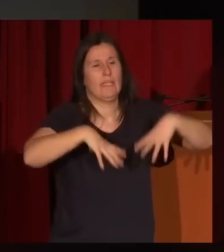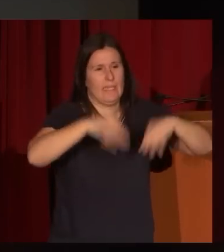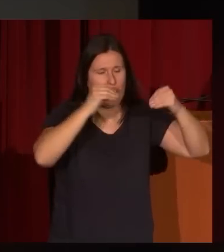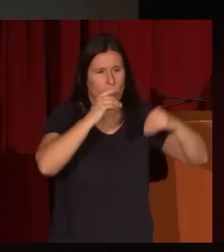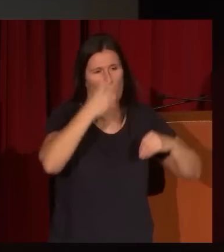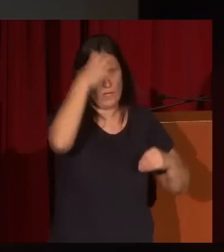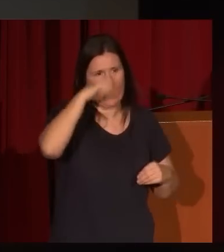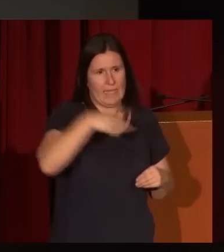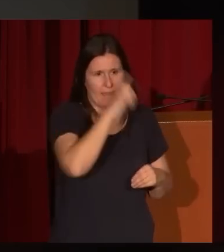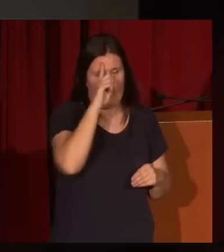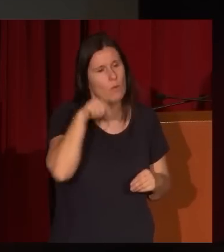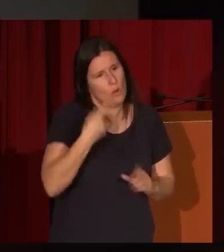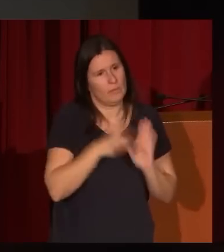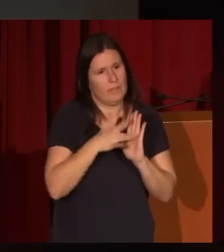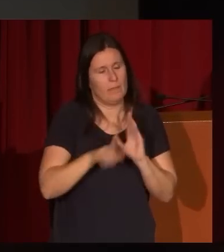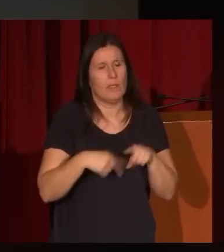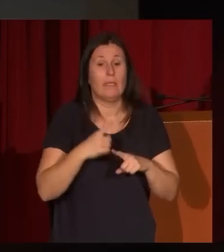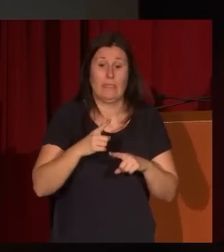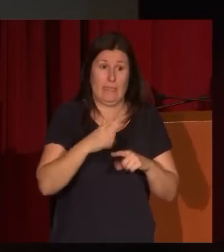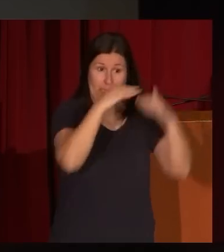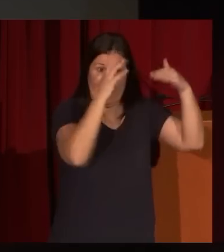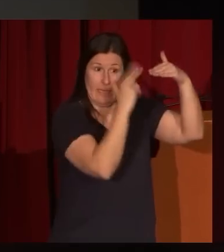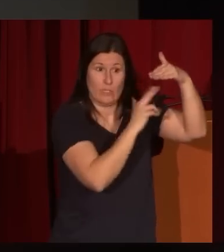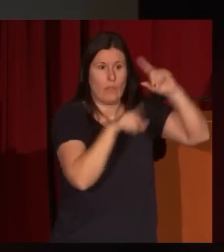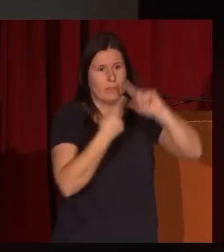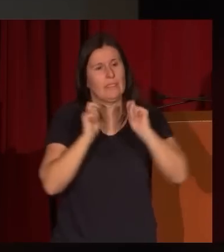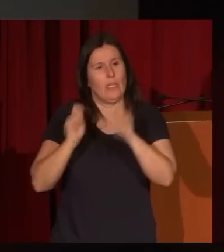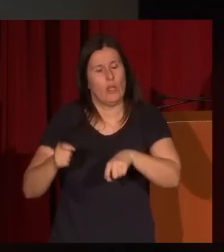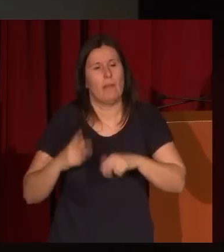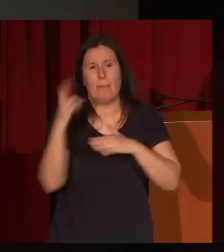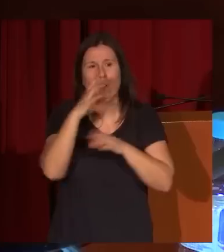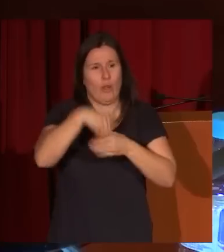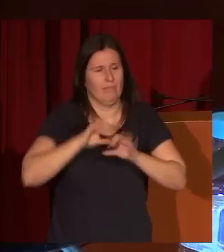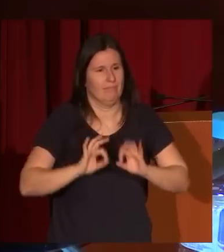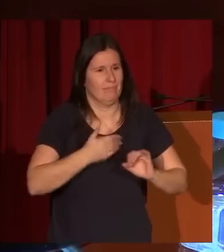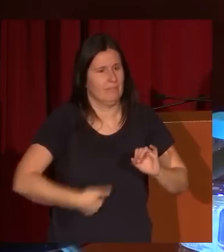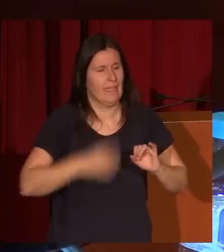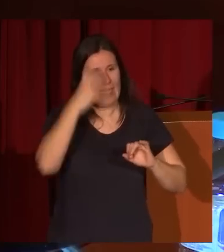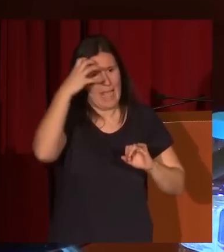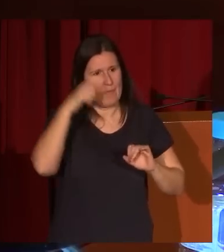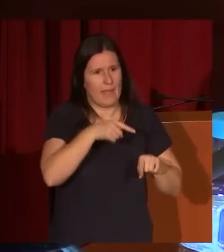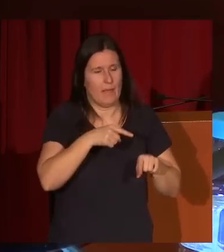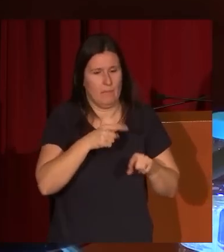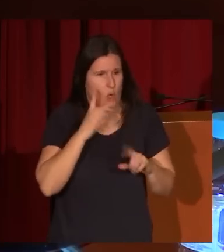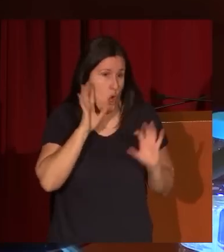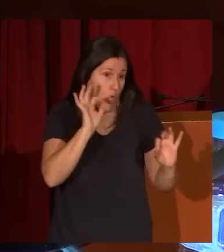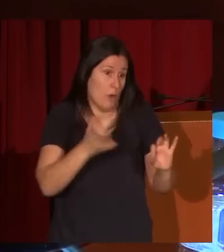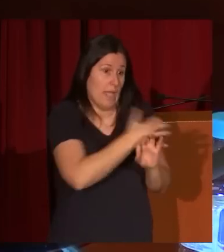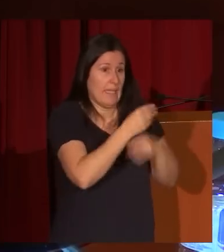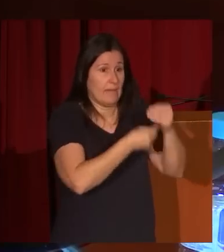como veremos luego, es nombrado al año siguiente de pintar el techo pintor honorario de cámara, por razones obvias, por haber hecho esa